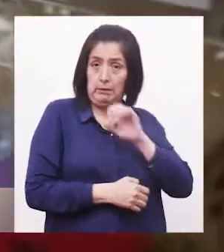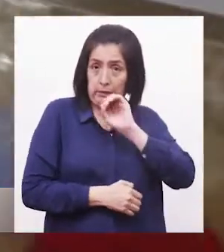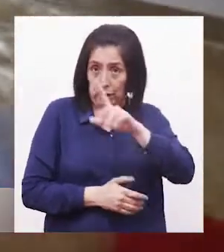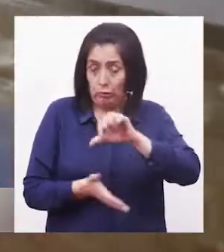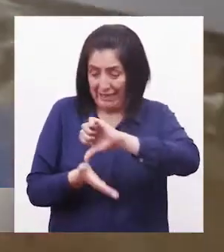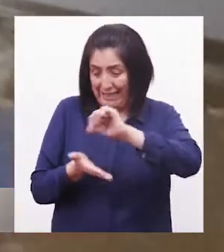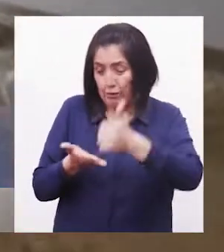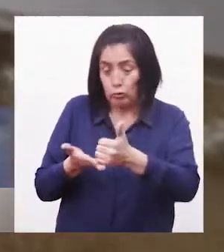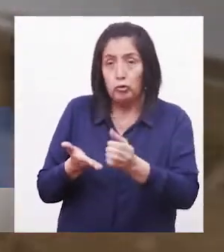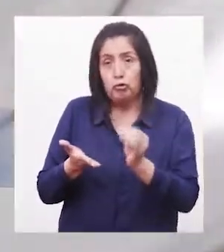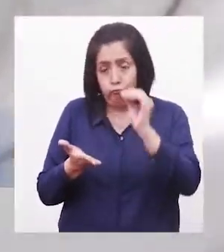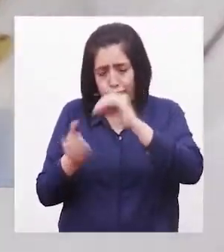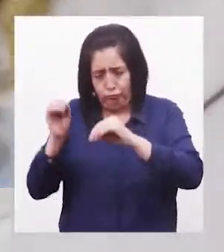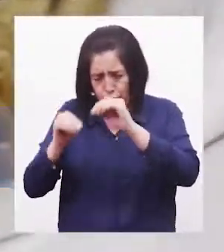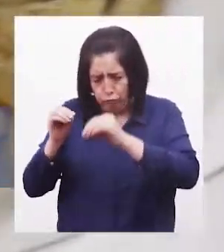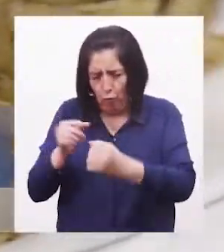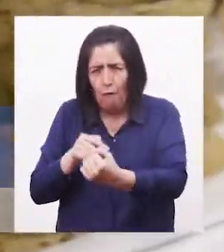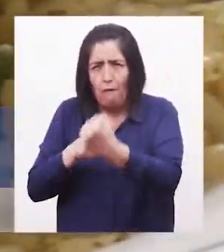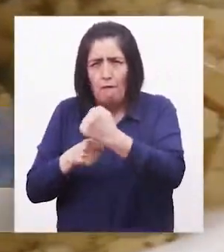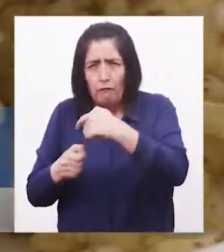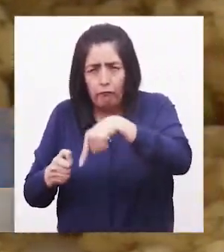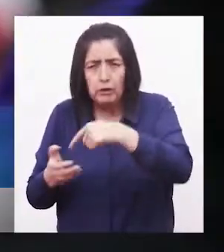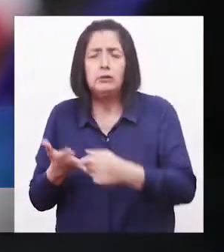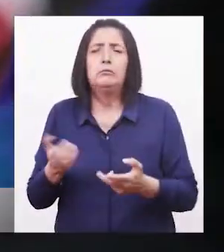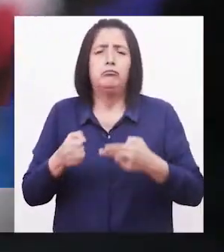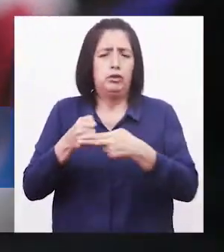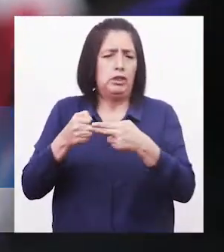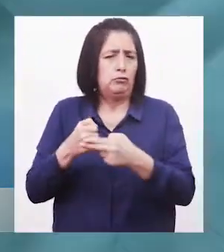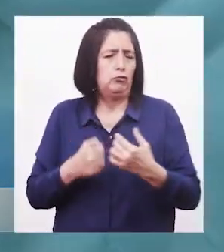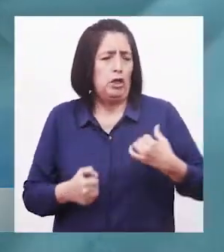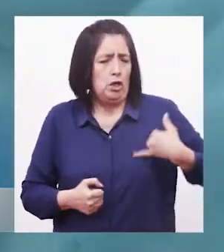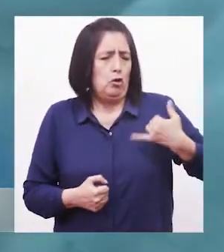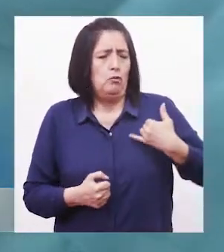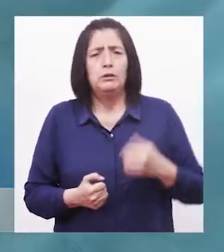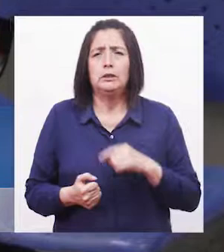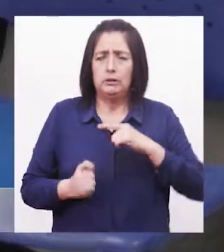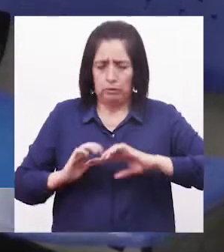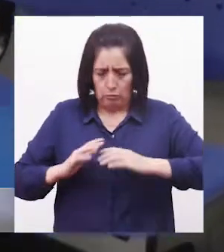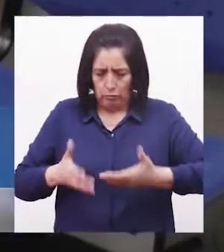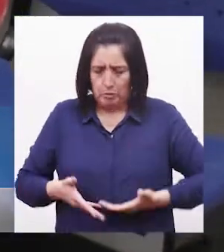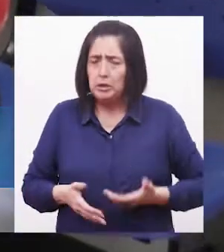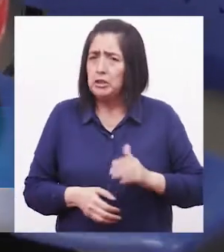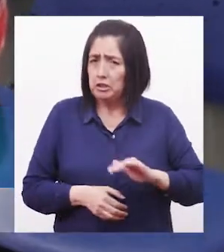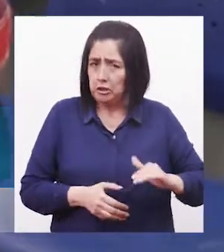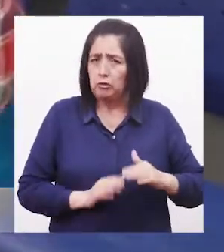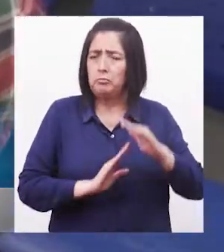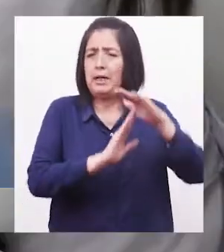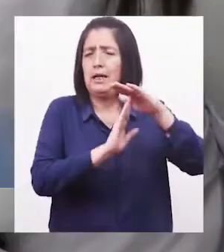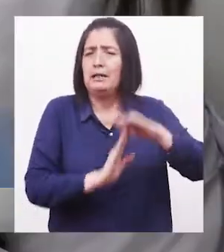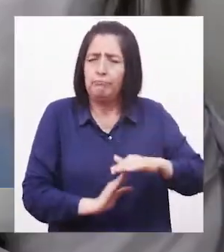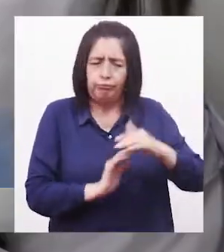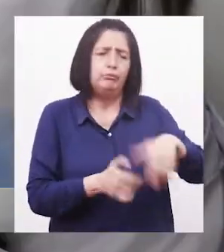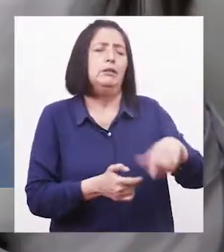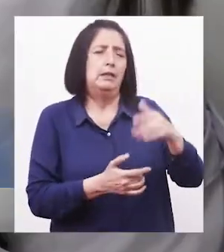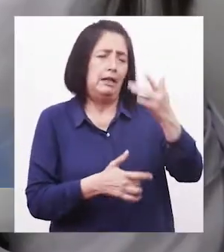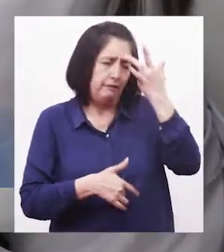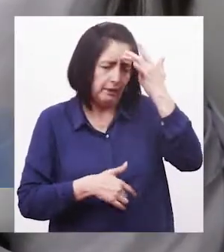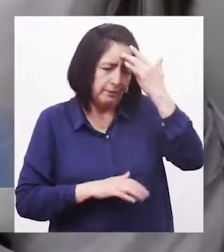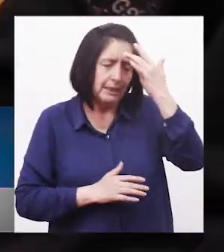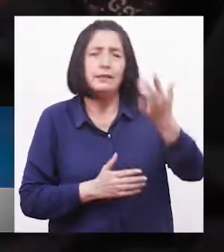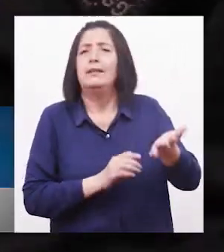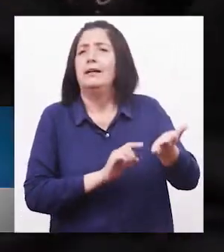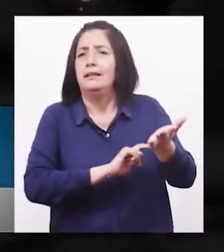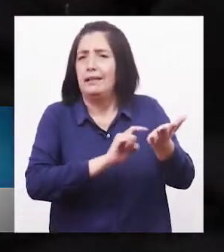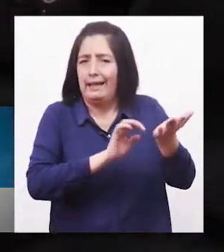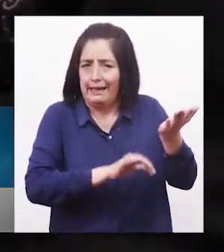fortificado contribuirá a mejorar el consumo de hierro en adolescentes, gestantes y niños para reducir la anemia, enfermedad